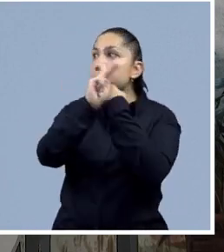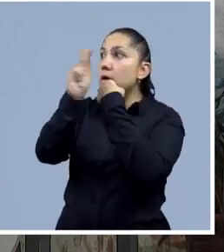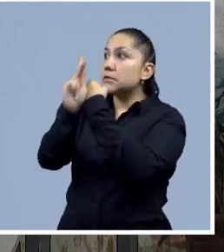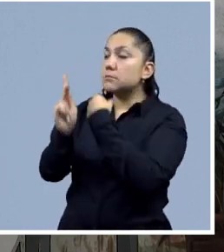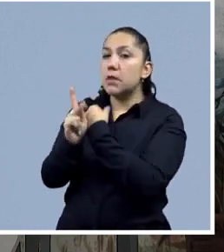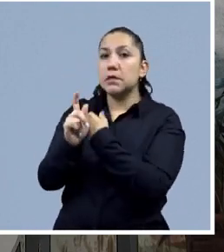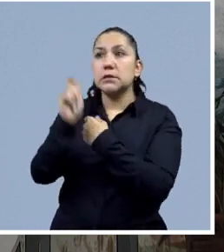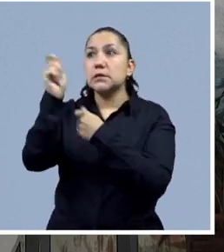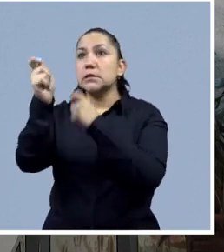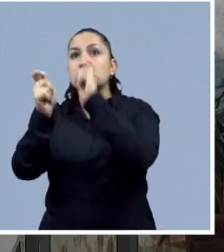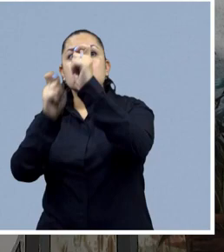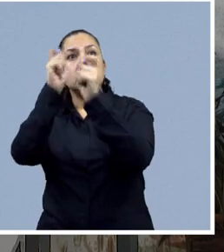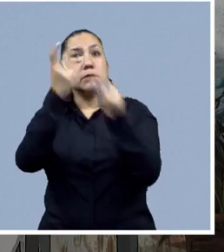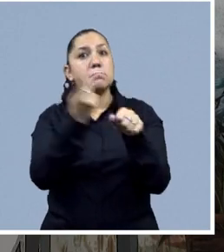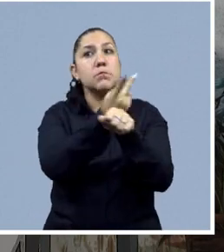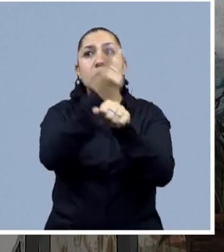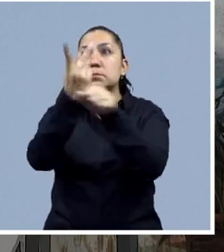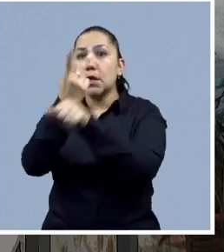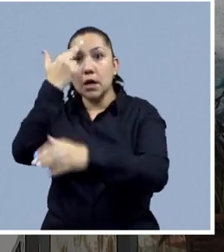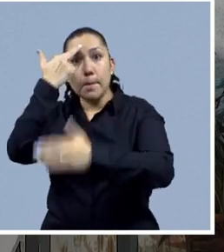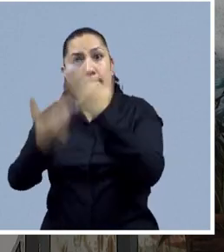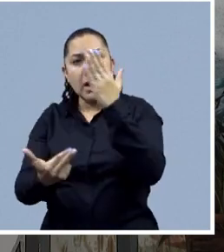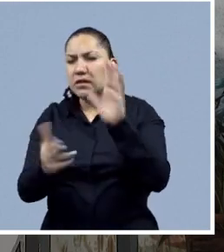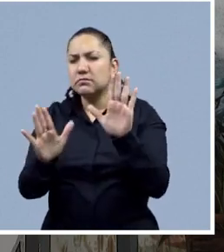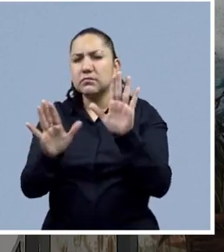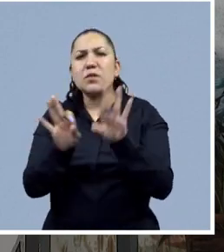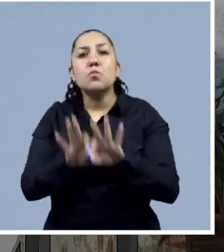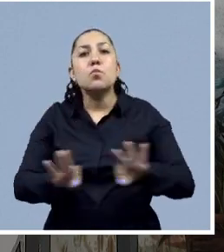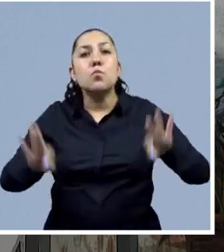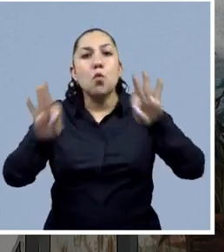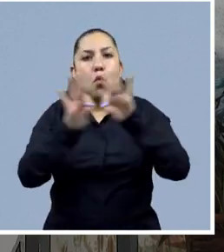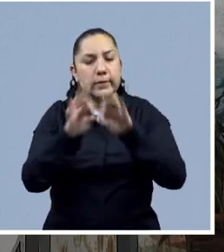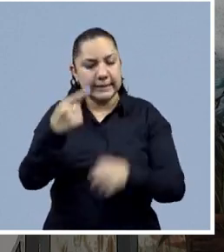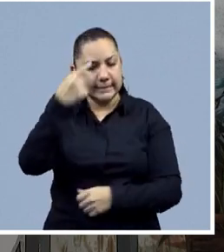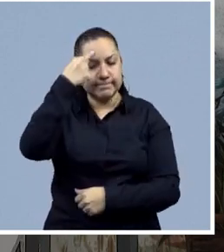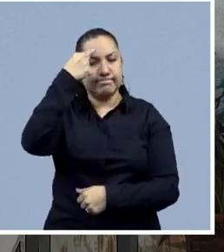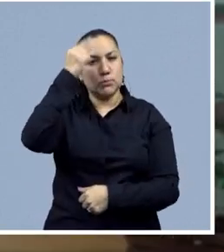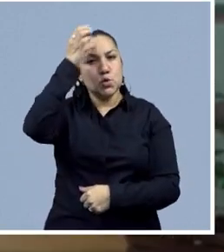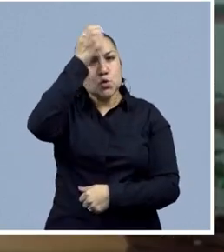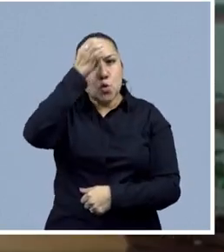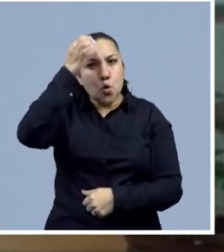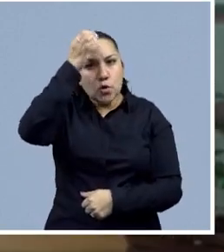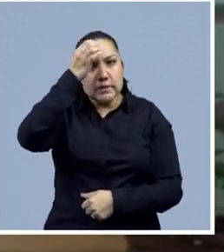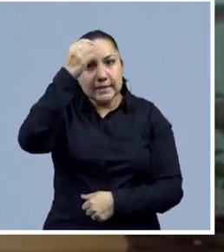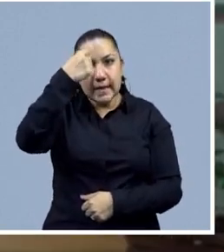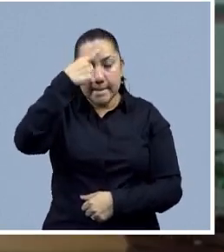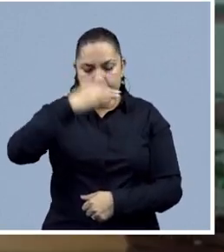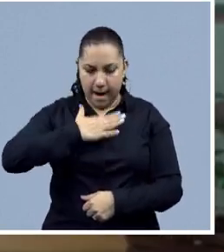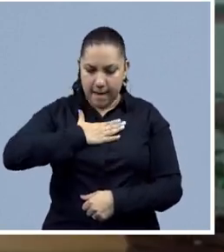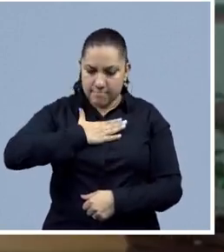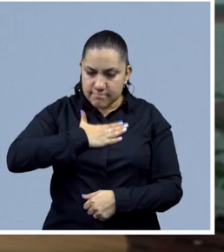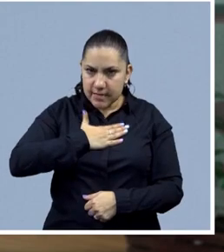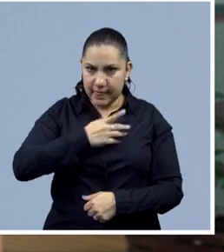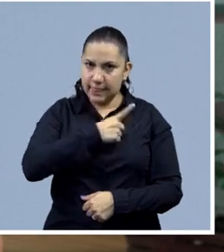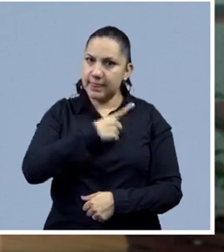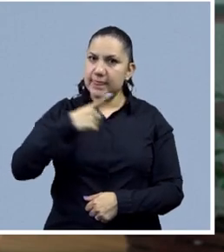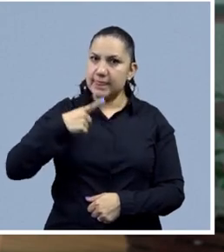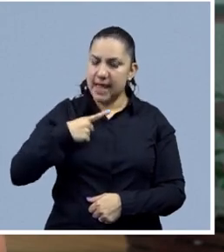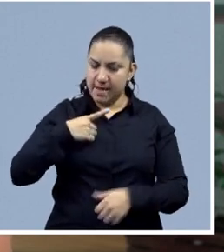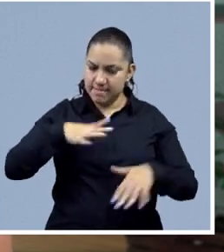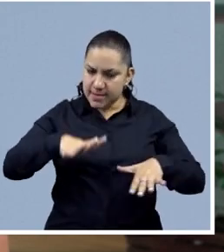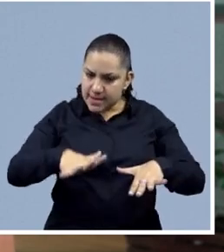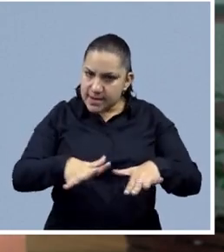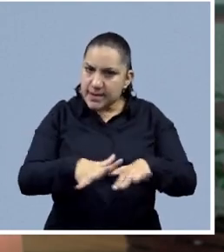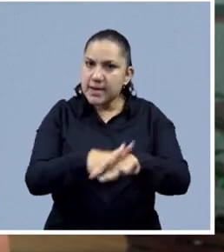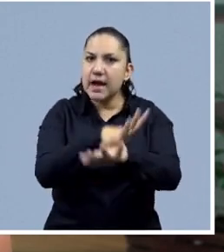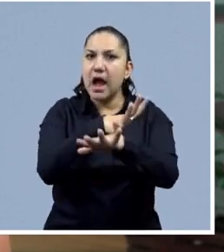a nivel mundial, no únicamente en México, sino también para fomentar la conciencia sobre esta problemática y que en nosotros mismos quepa